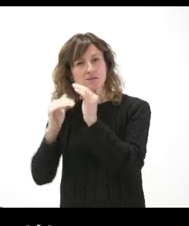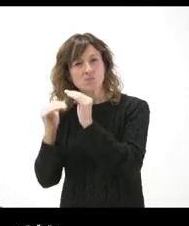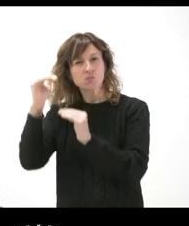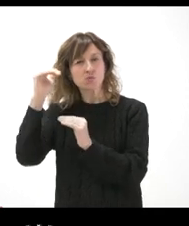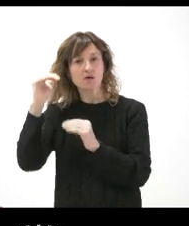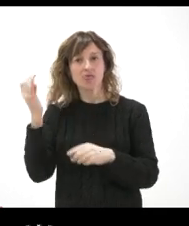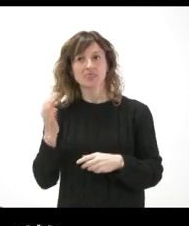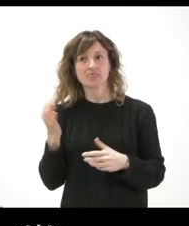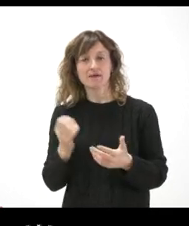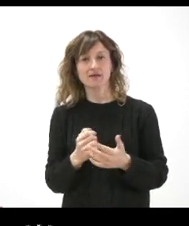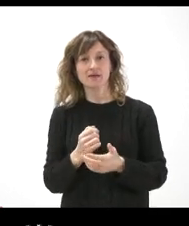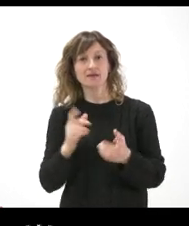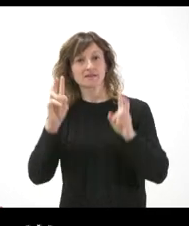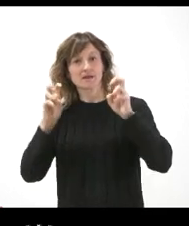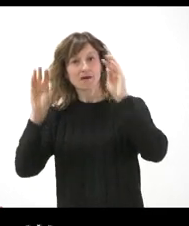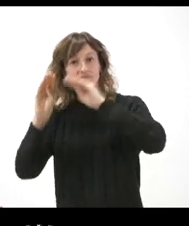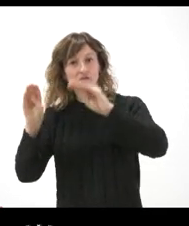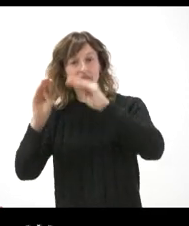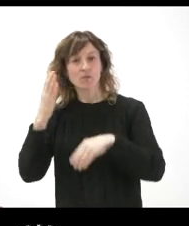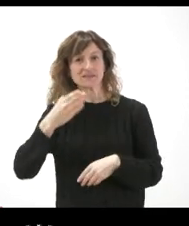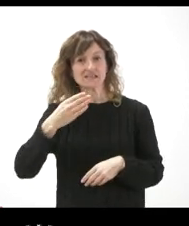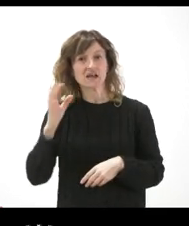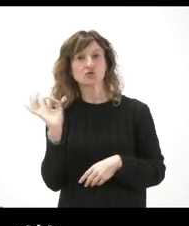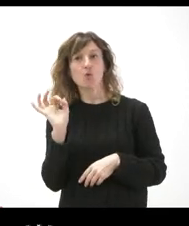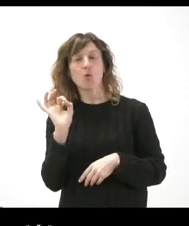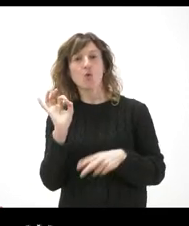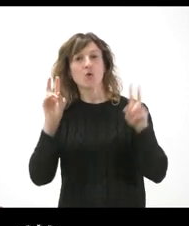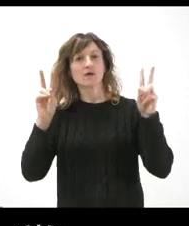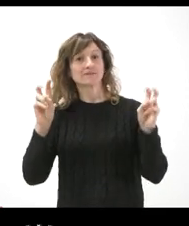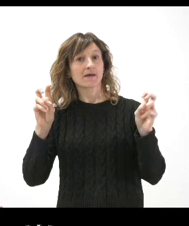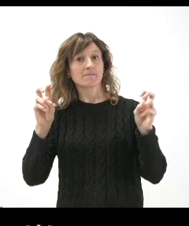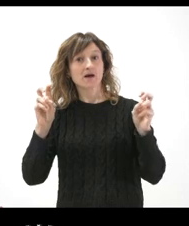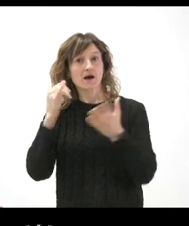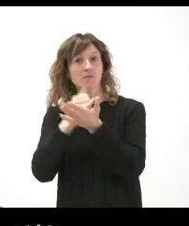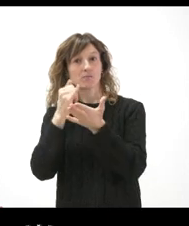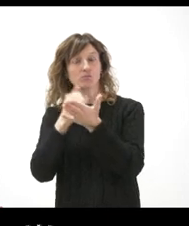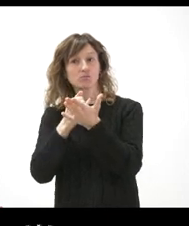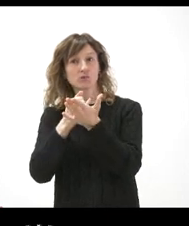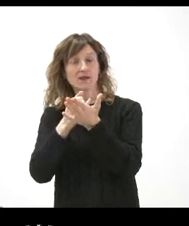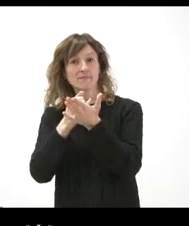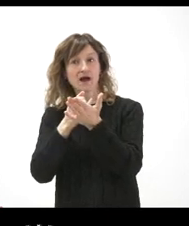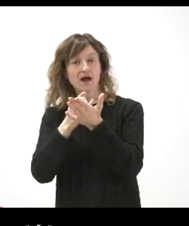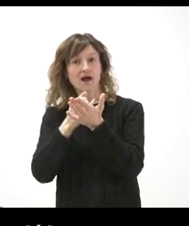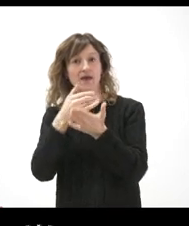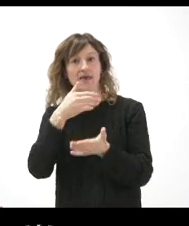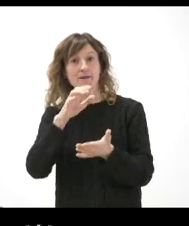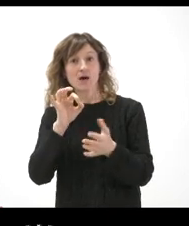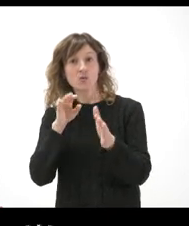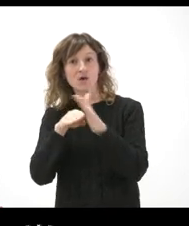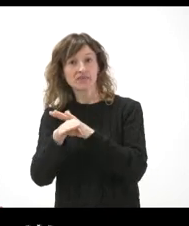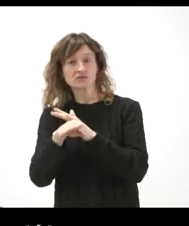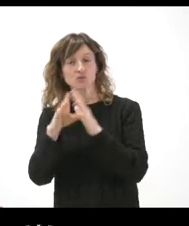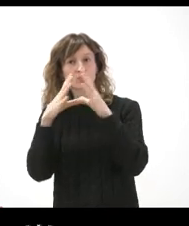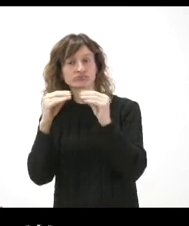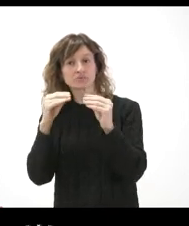tanto de la formación que se da en bachillerato, como de la propia prueba de la EBAU, para que eso